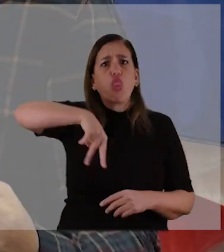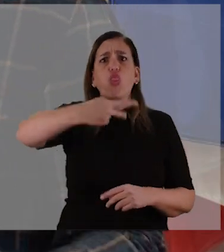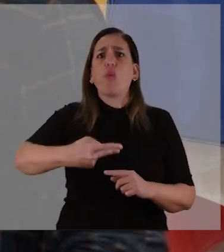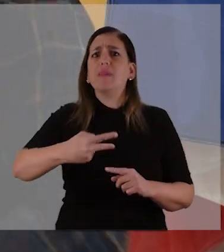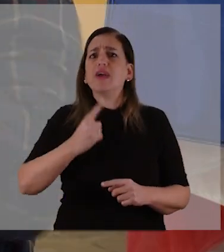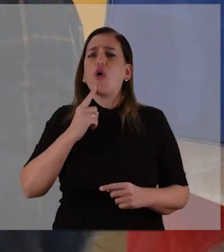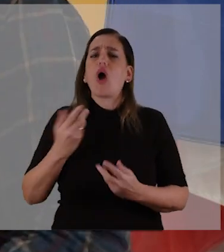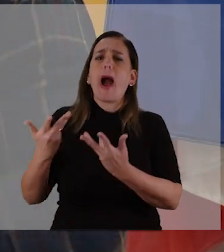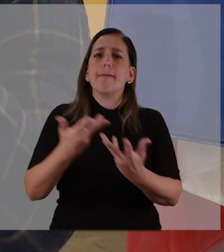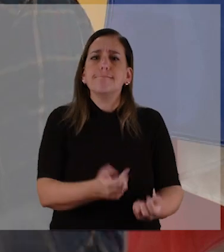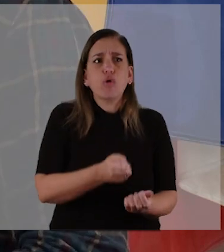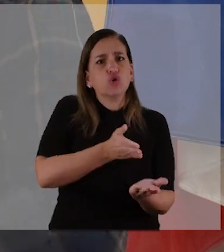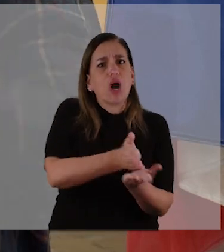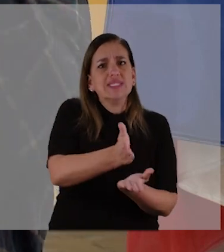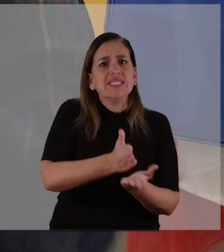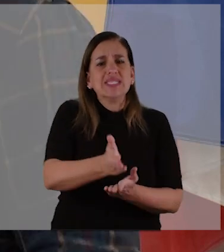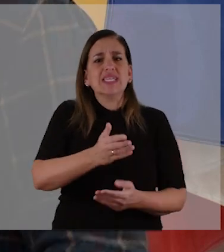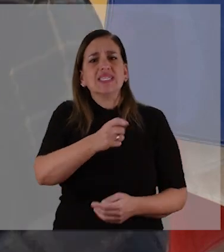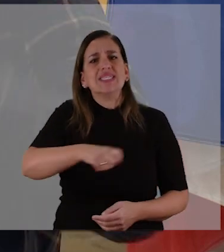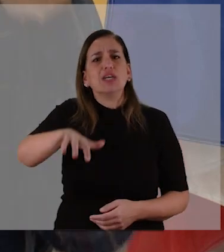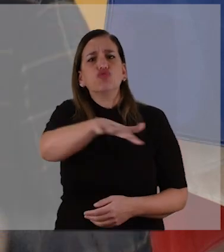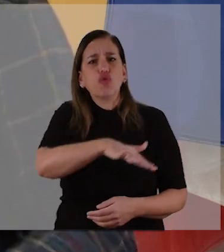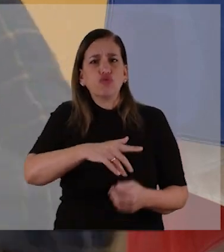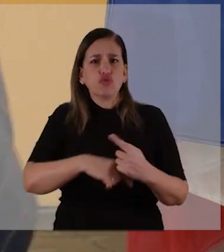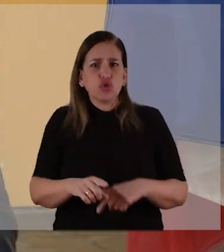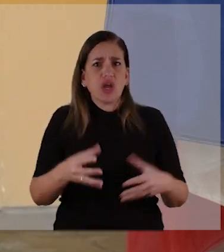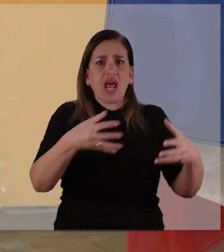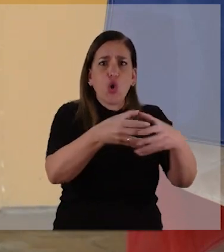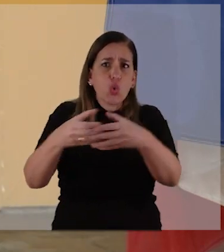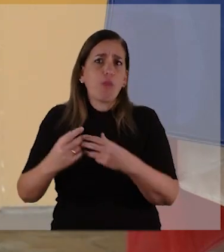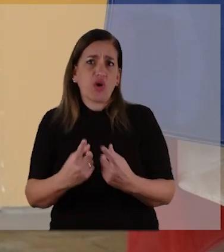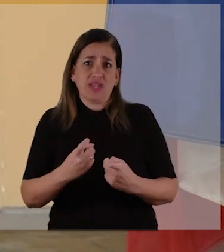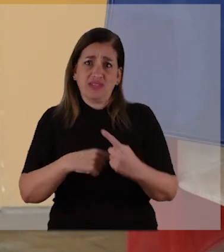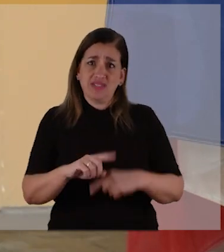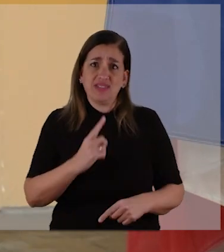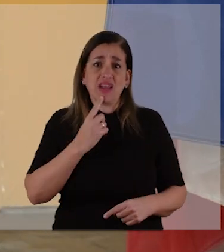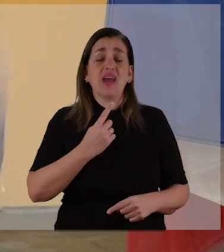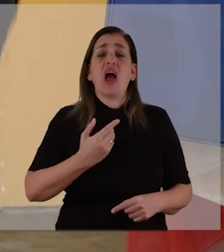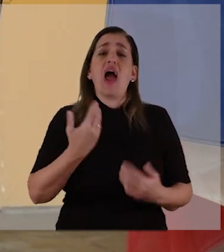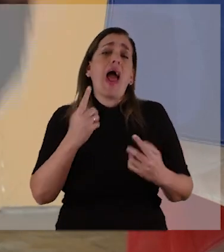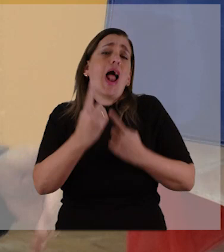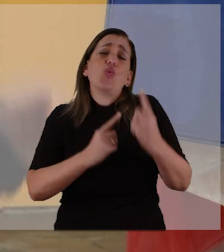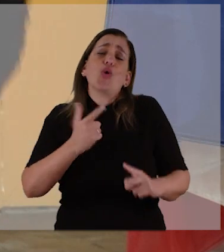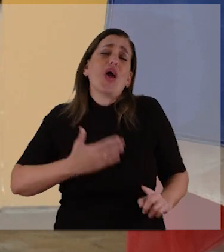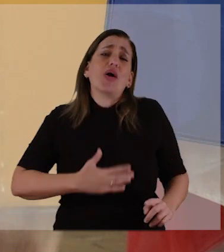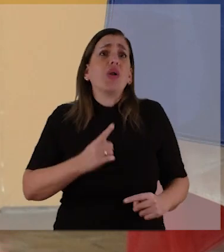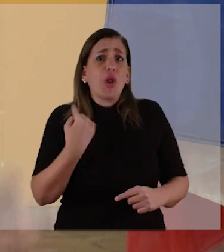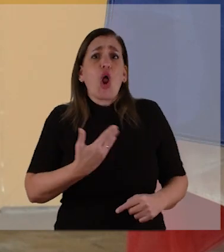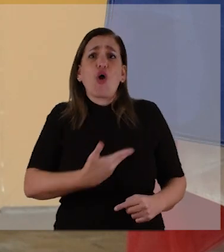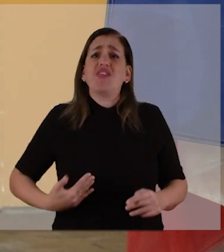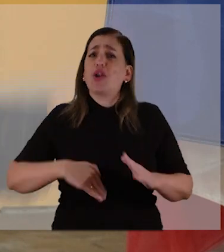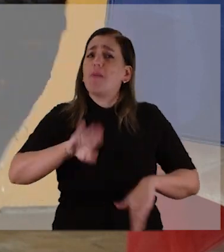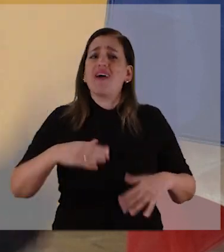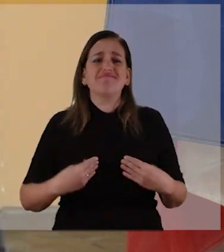muestran las cifras, se duplicó la asistencia social en nuestro país, mal que le pese a mucha gente. El Gobierno tuvo la sensibilidad